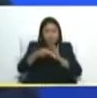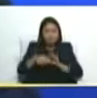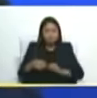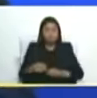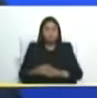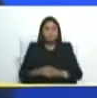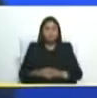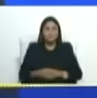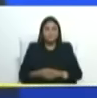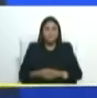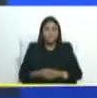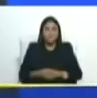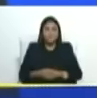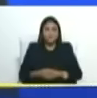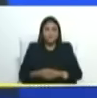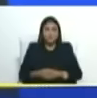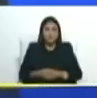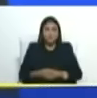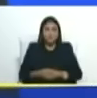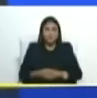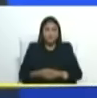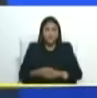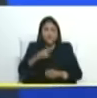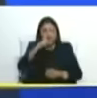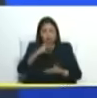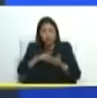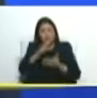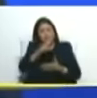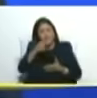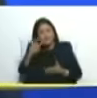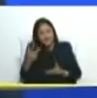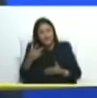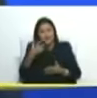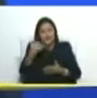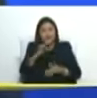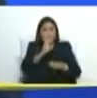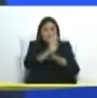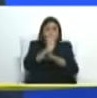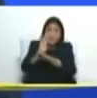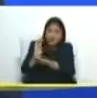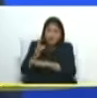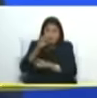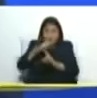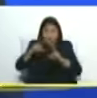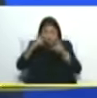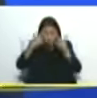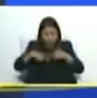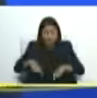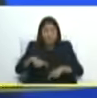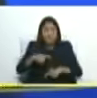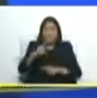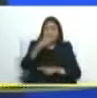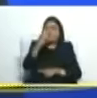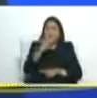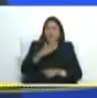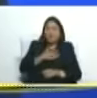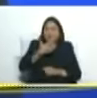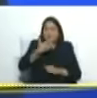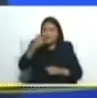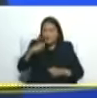el 2023 deja muchas lecciones pero a mí personalmente si alguien me preguntara ahorita